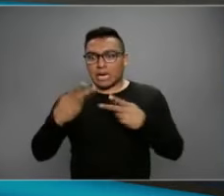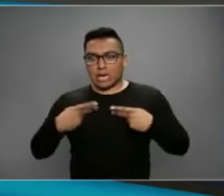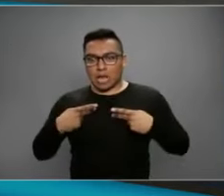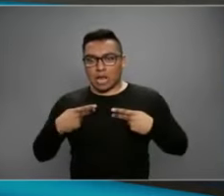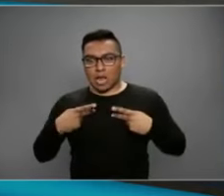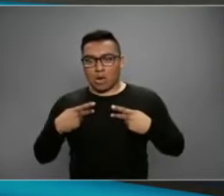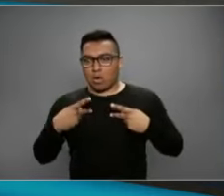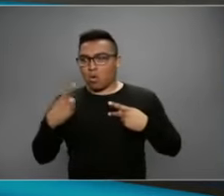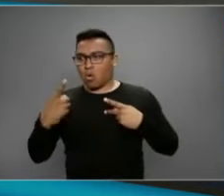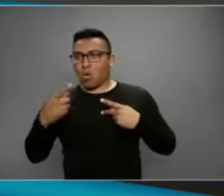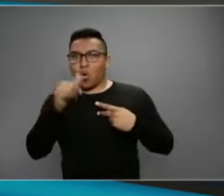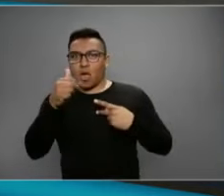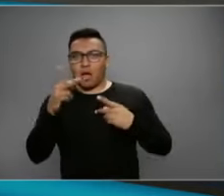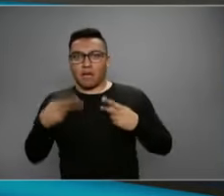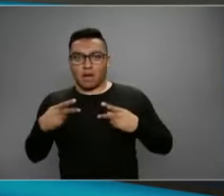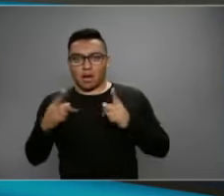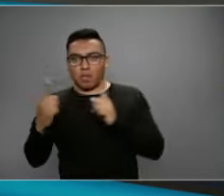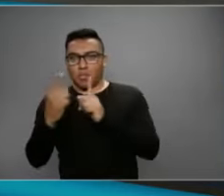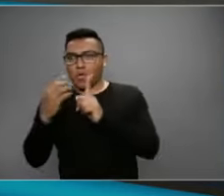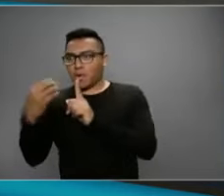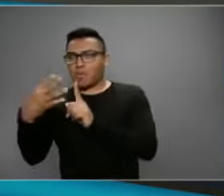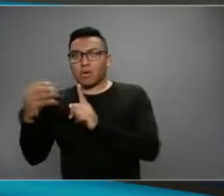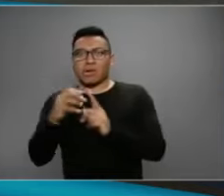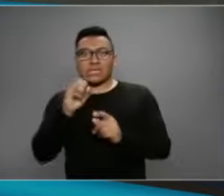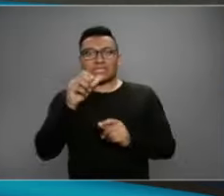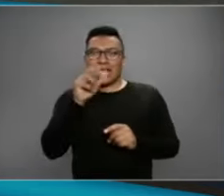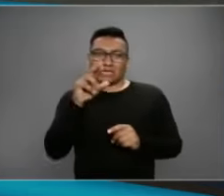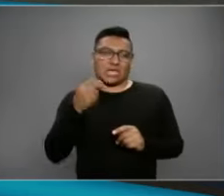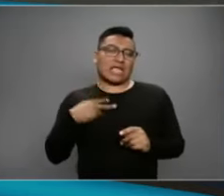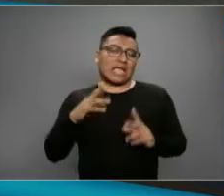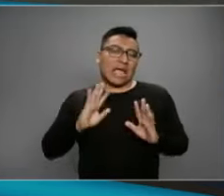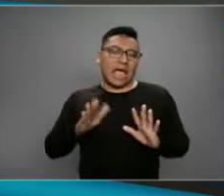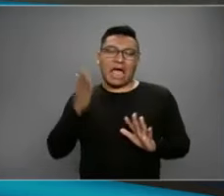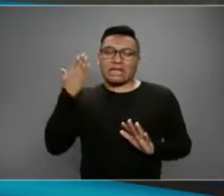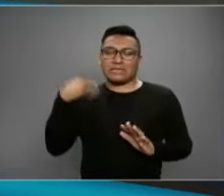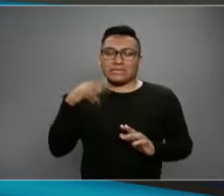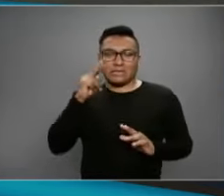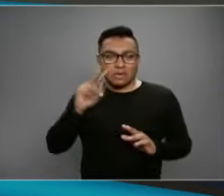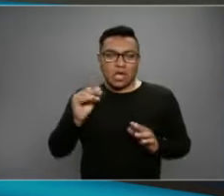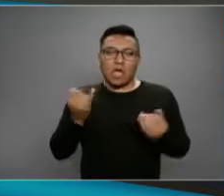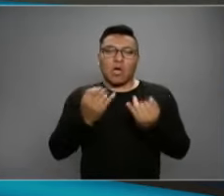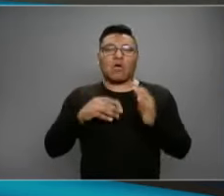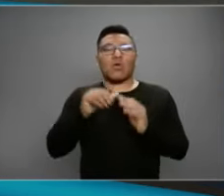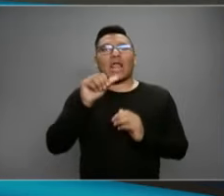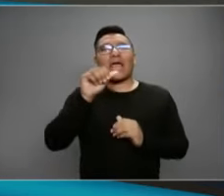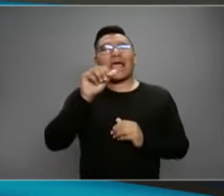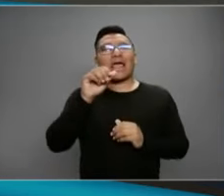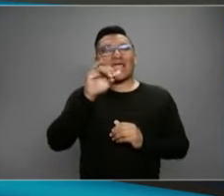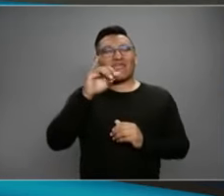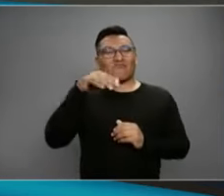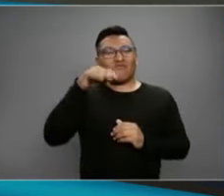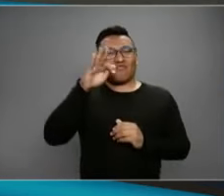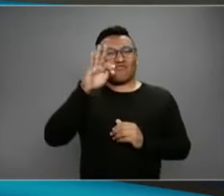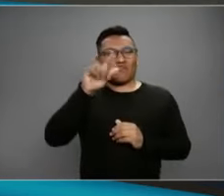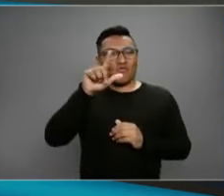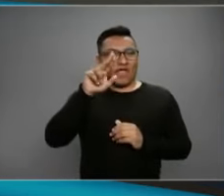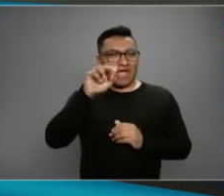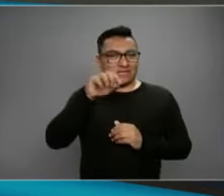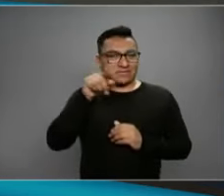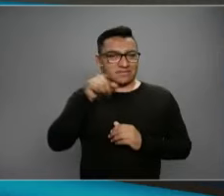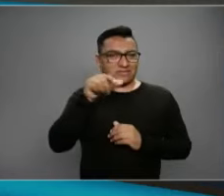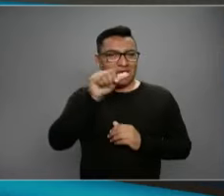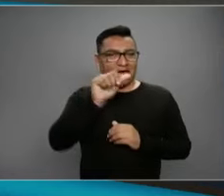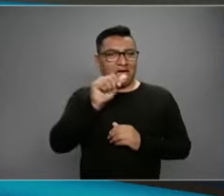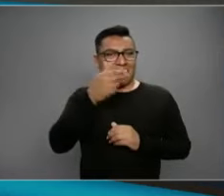Esto lo vemos con este nuevo coronavirus, con el SARS-CoV-2. Lo vimos también con la influenza AH1N1. Y lo vemos